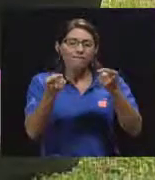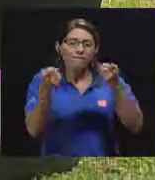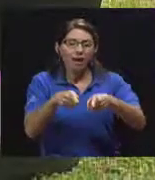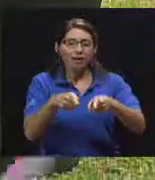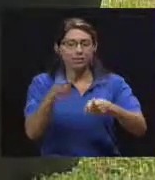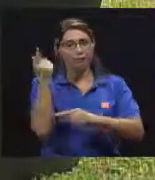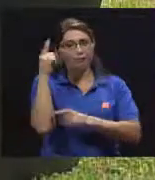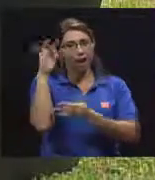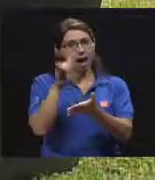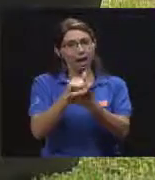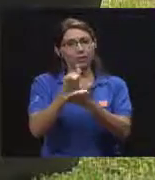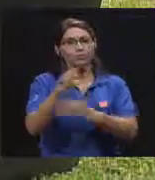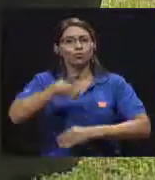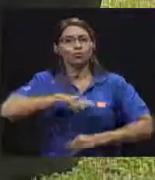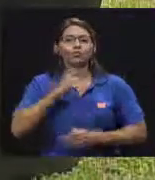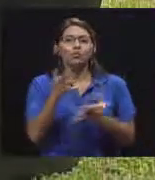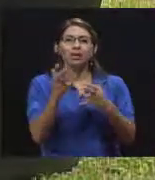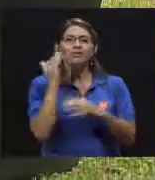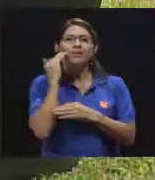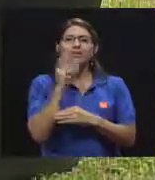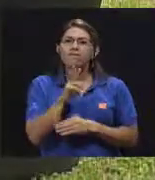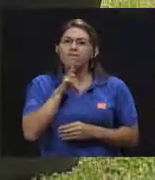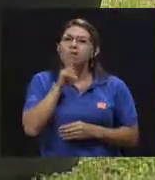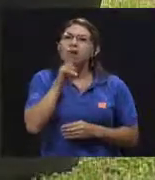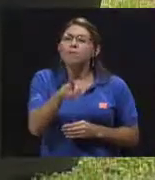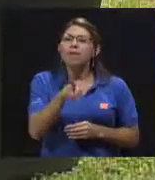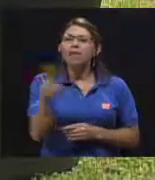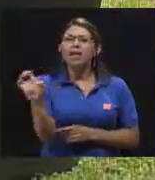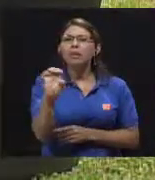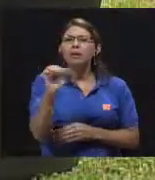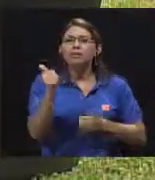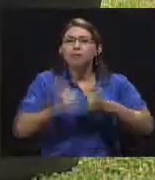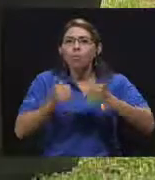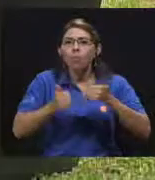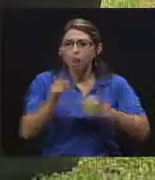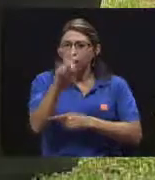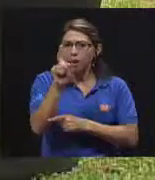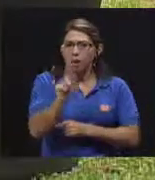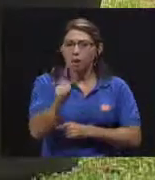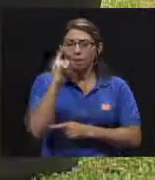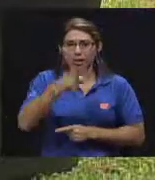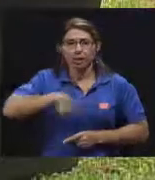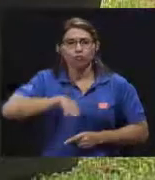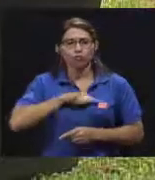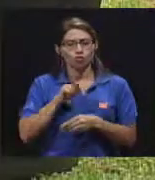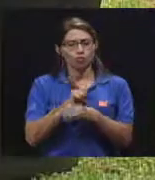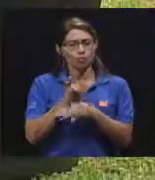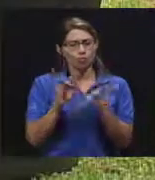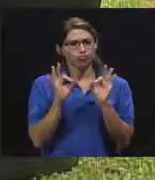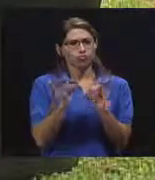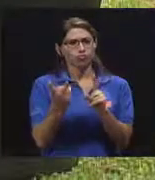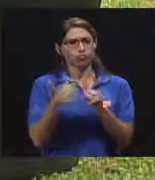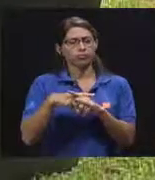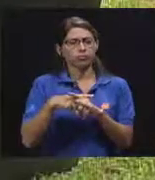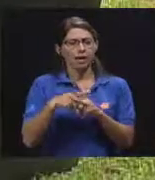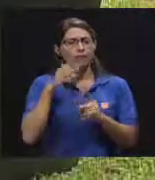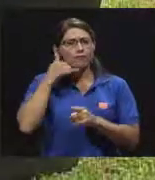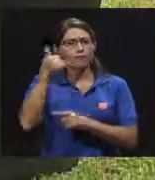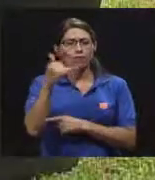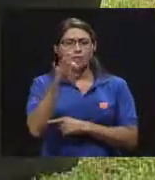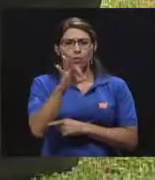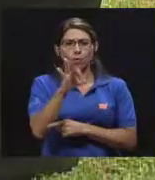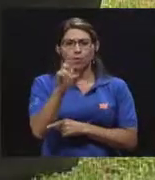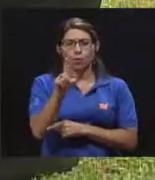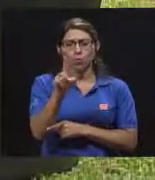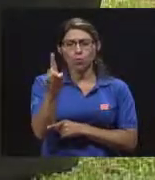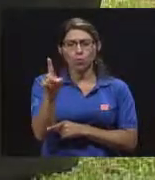realidad y para ello queremos conocer realmente cuáles son las emergencias para que podamos hacer un uso efectivo de este servicio, el sistema de